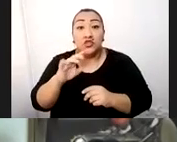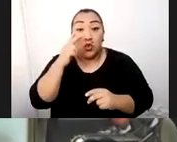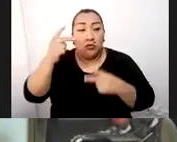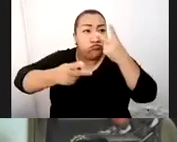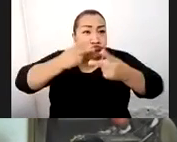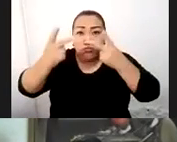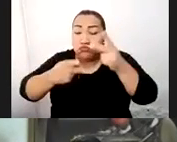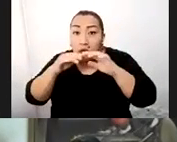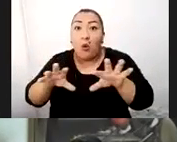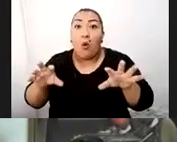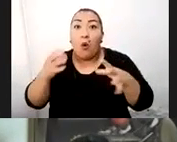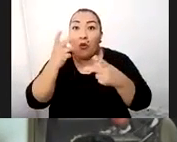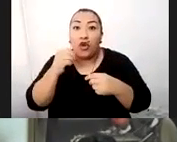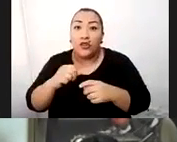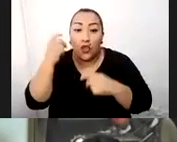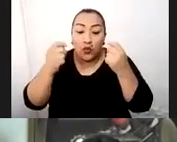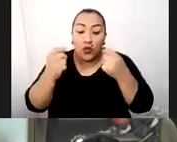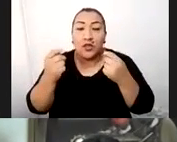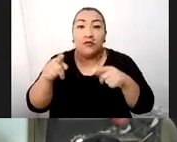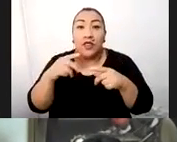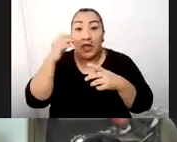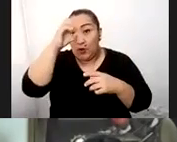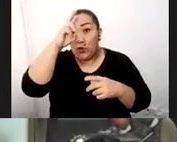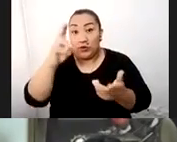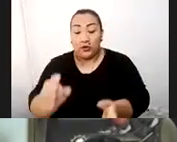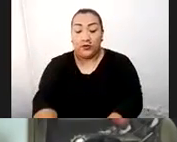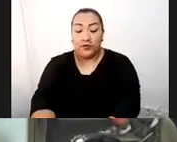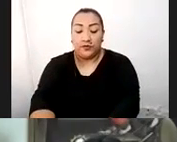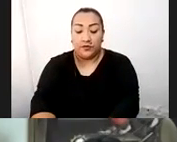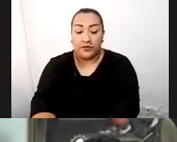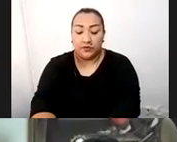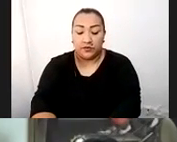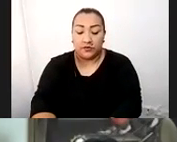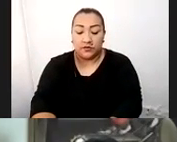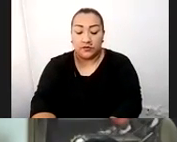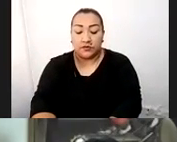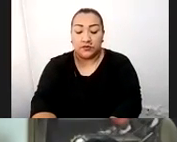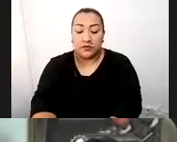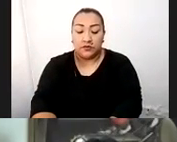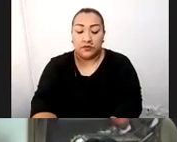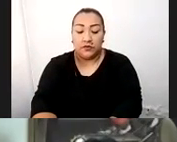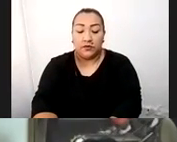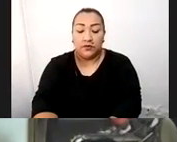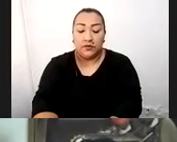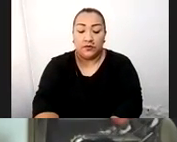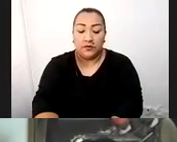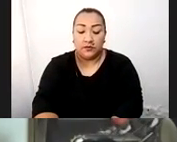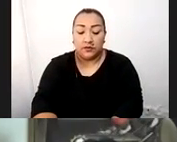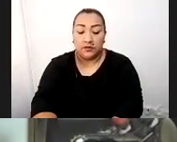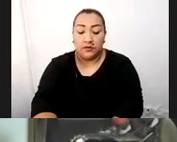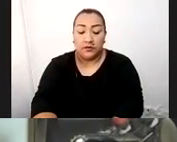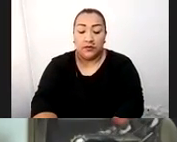Y eso ha generado una expectativa bastante grande. Muchos hermanos peruanos han venido a Cusco justamente para ver las